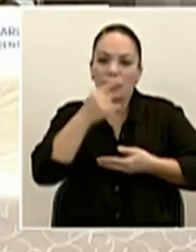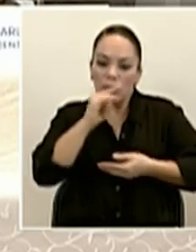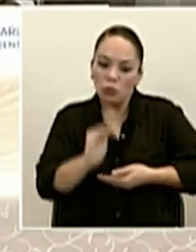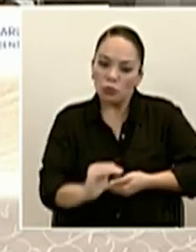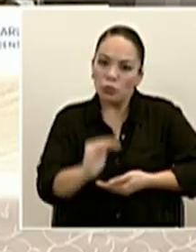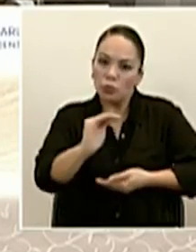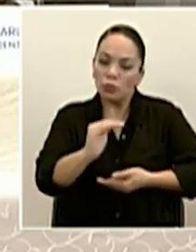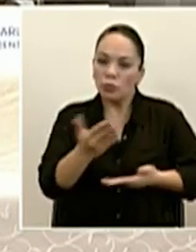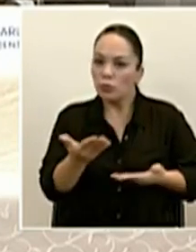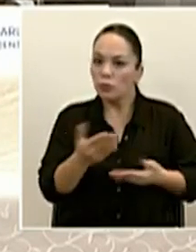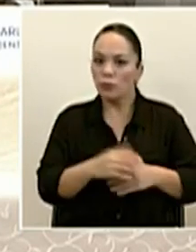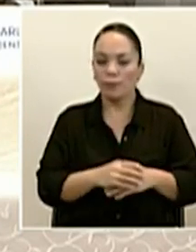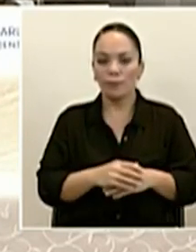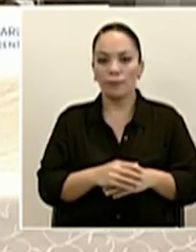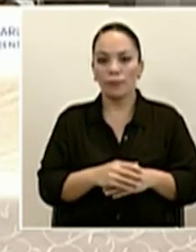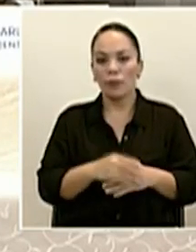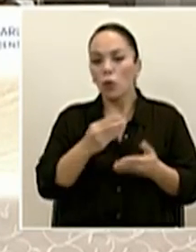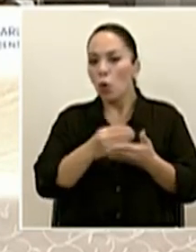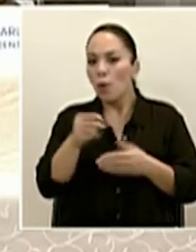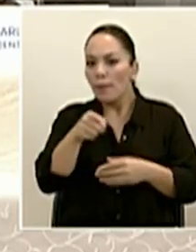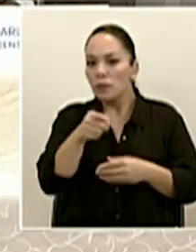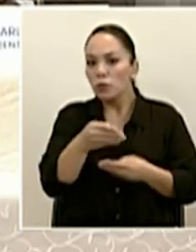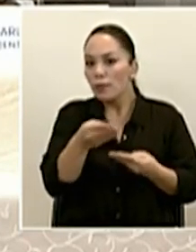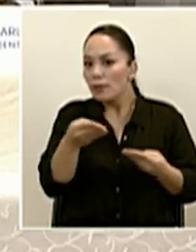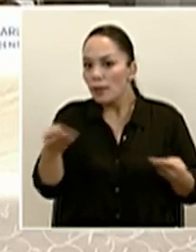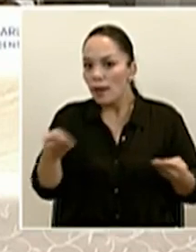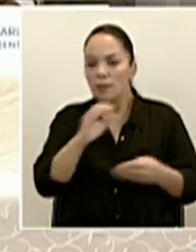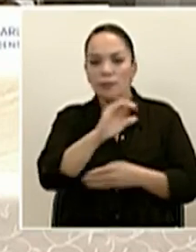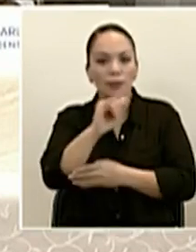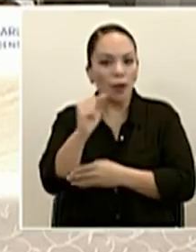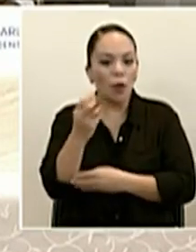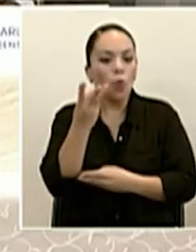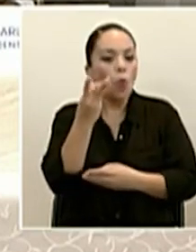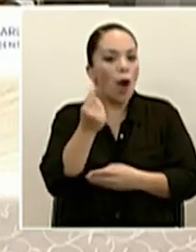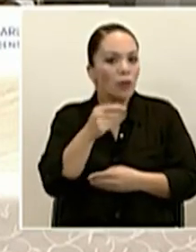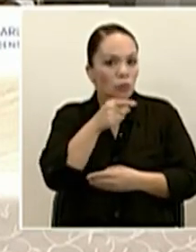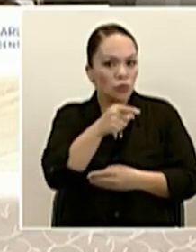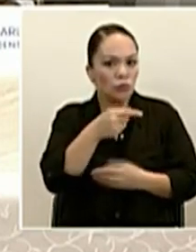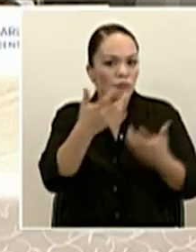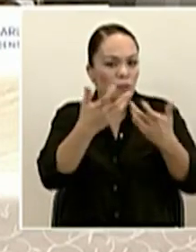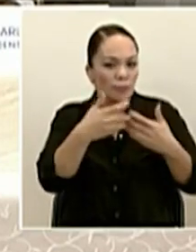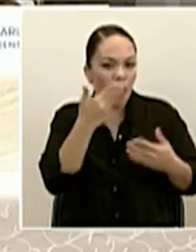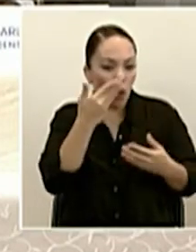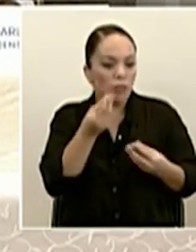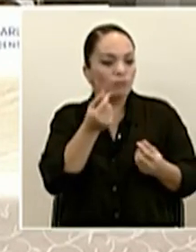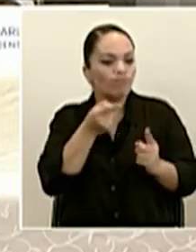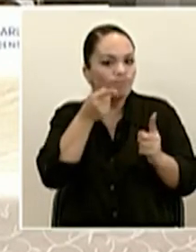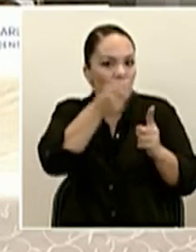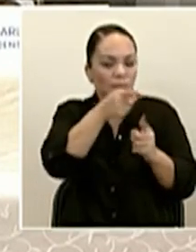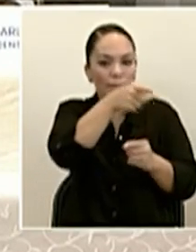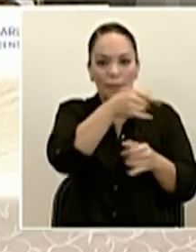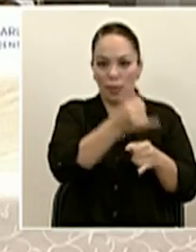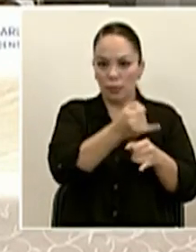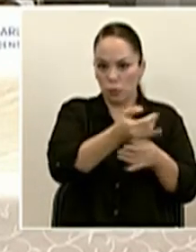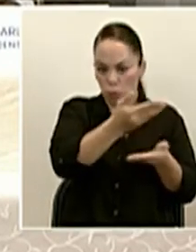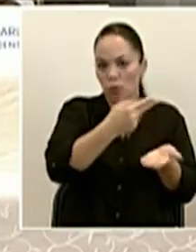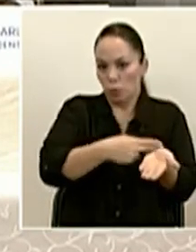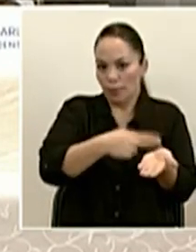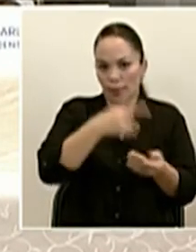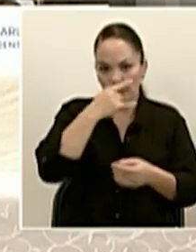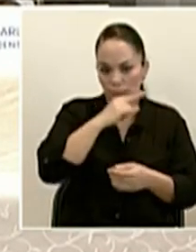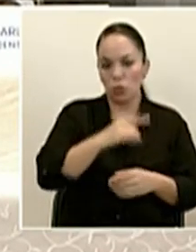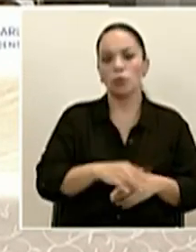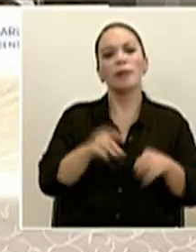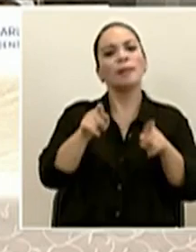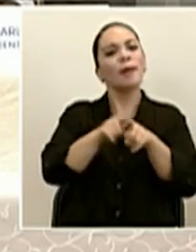De la compra hecha de estos respiradores por parte de la caja, ¿cuántos van destinados a este centro médico? También quiero saber cómo está